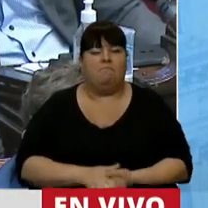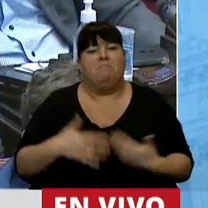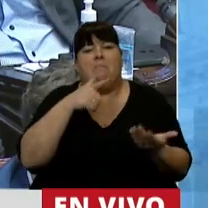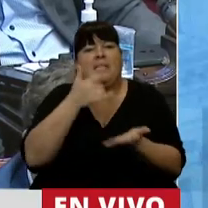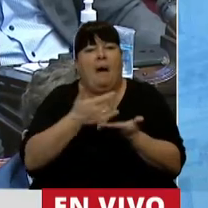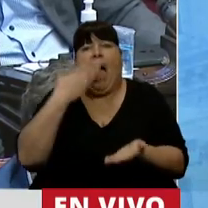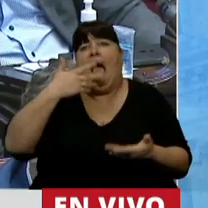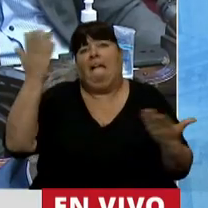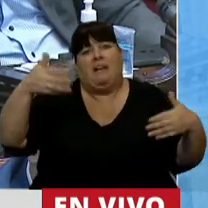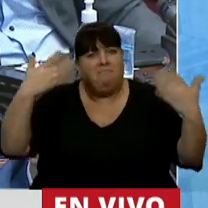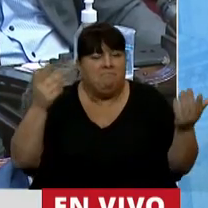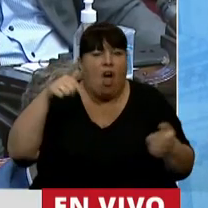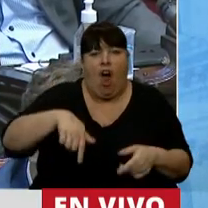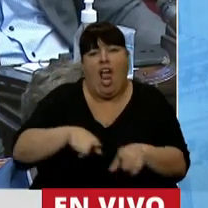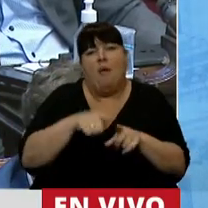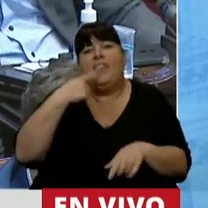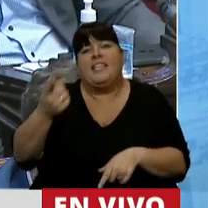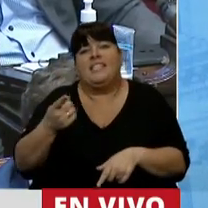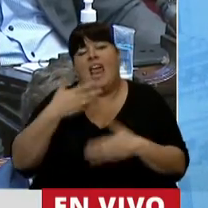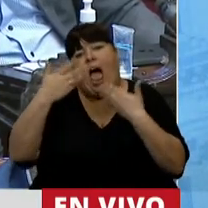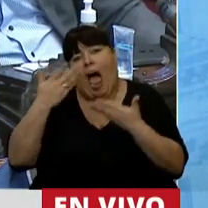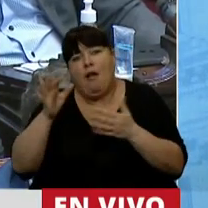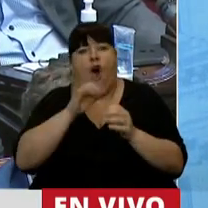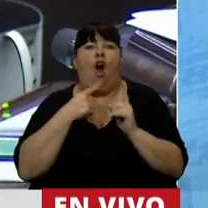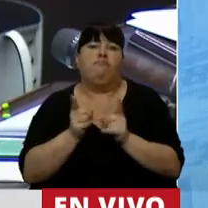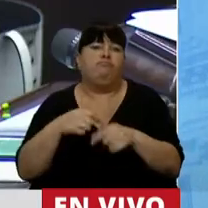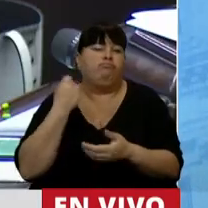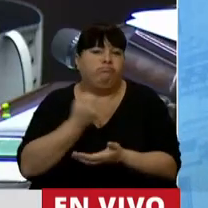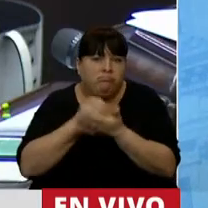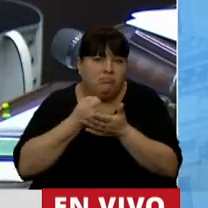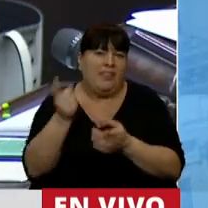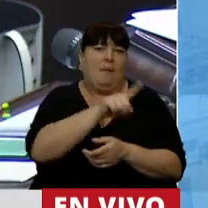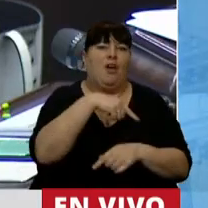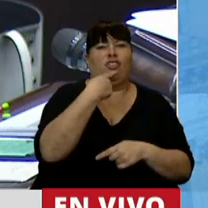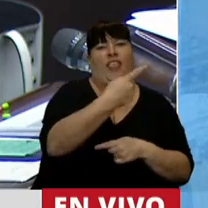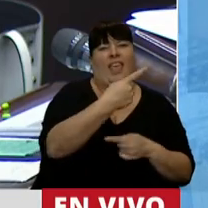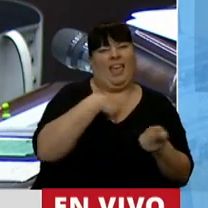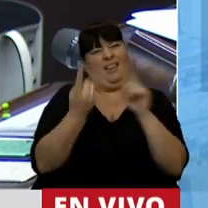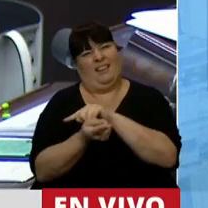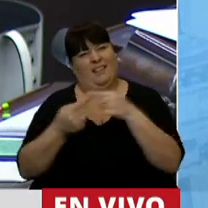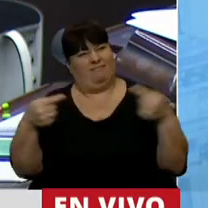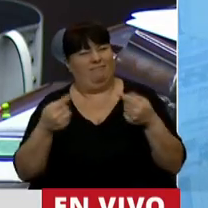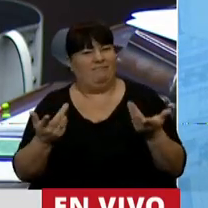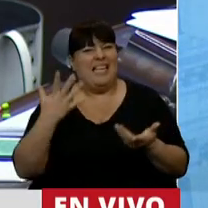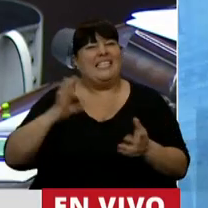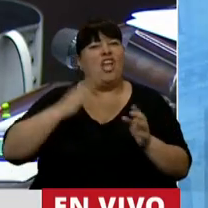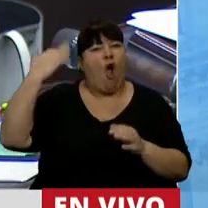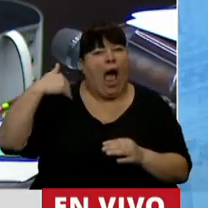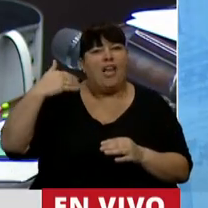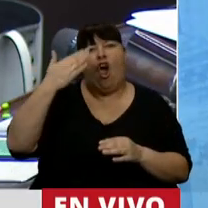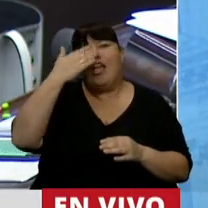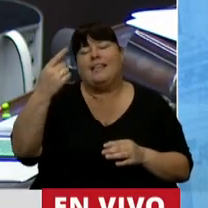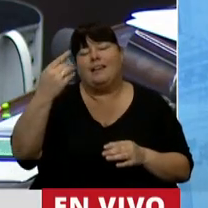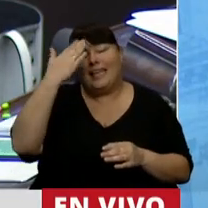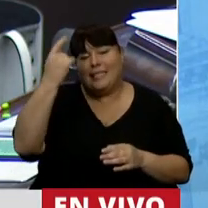Banalizamos la palabra, donde hoy es lo mismo decir algo o sostener algo y contradecirme con lo que dije 5 años o 15